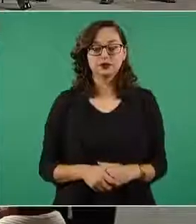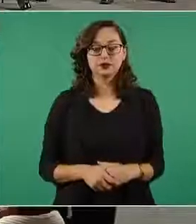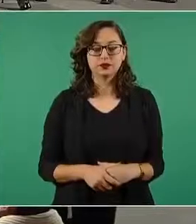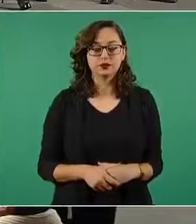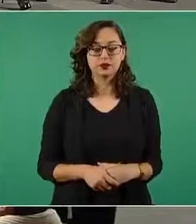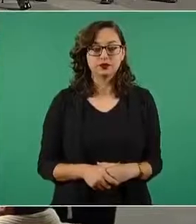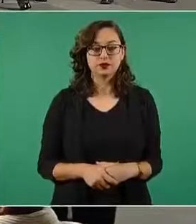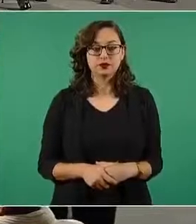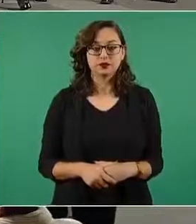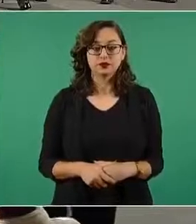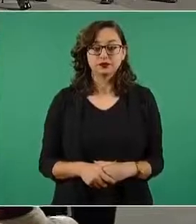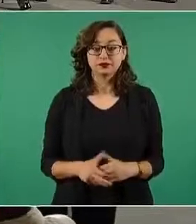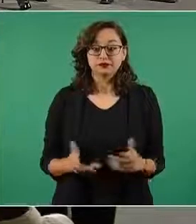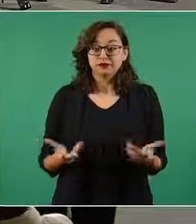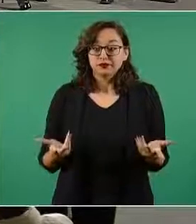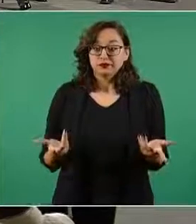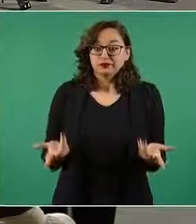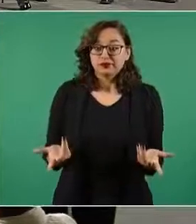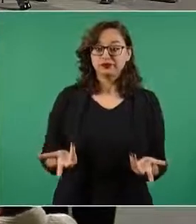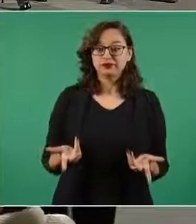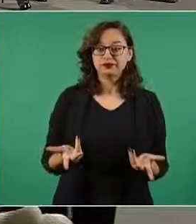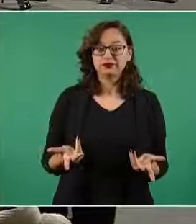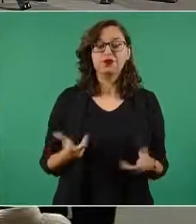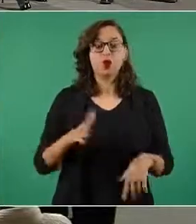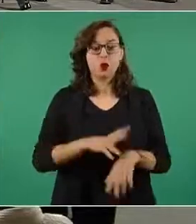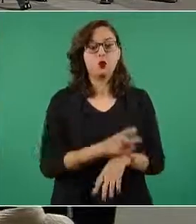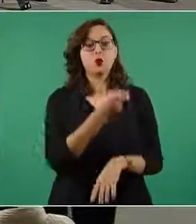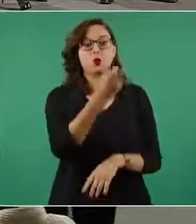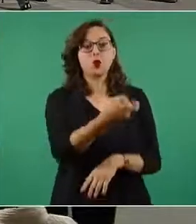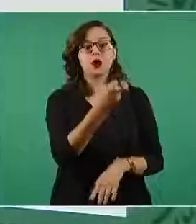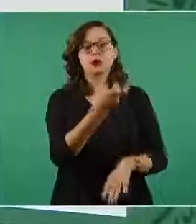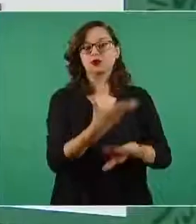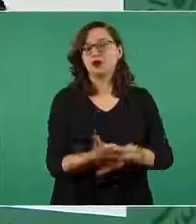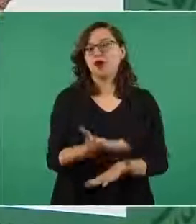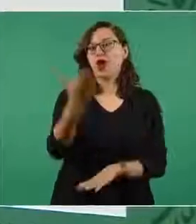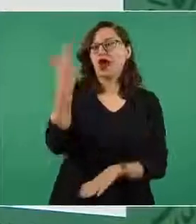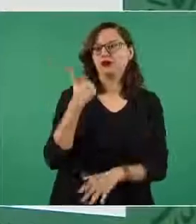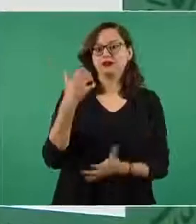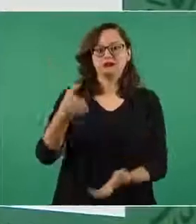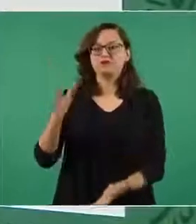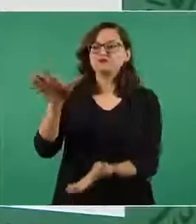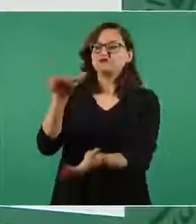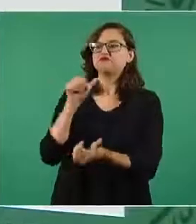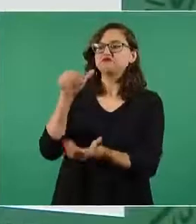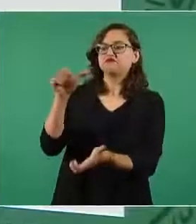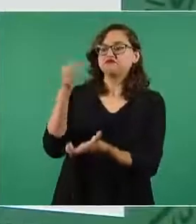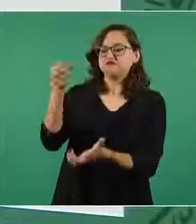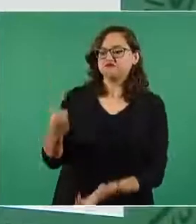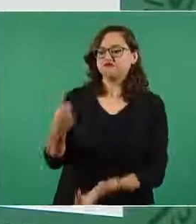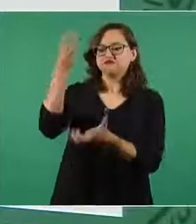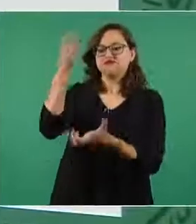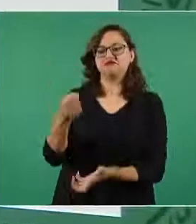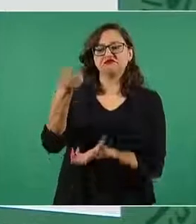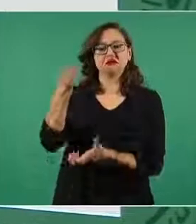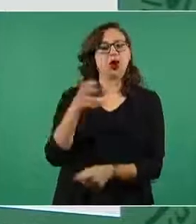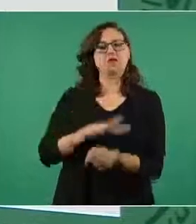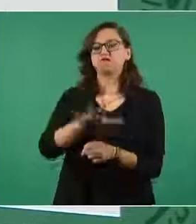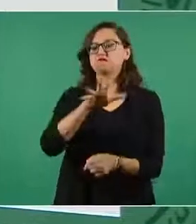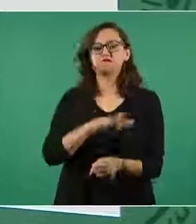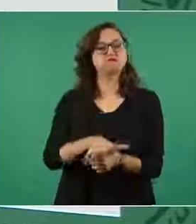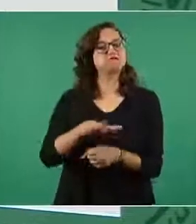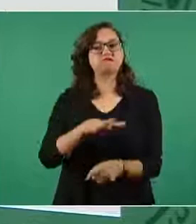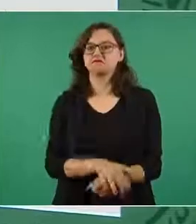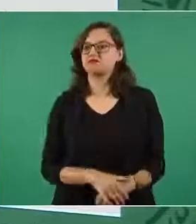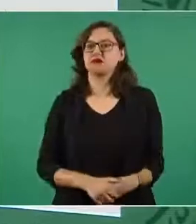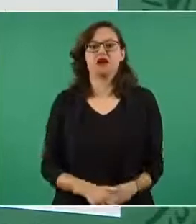entonces no alcanzaba el presupuesto ¿cómo iba a alcanzar? ¿y qué tenían que